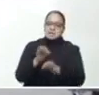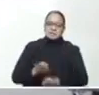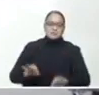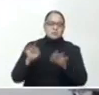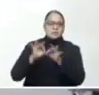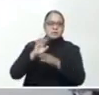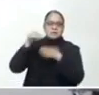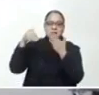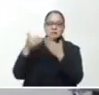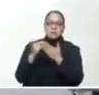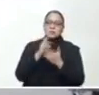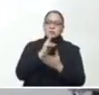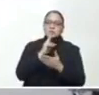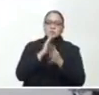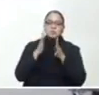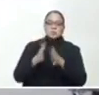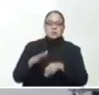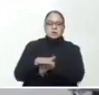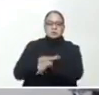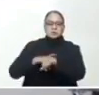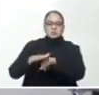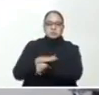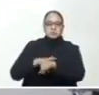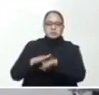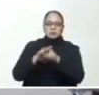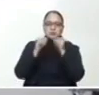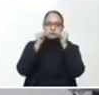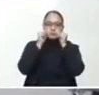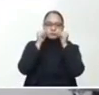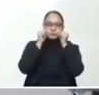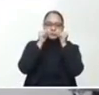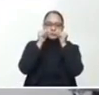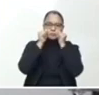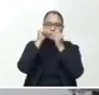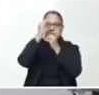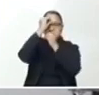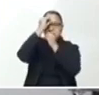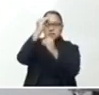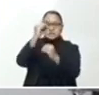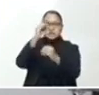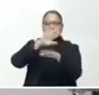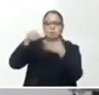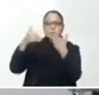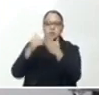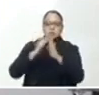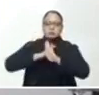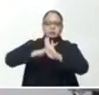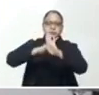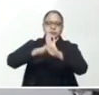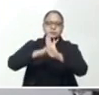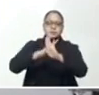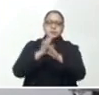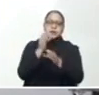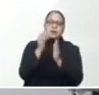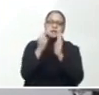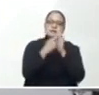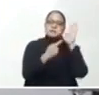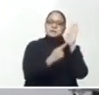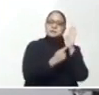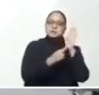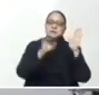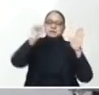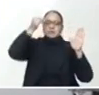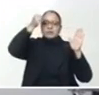población a cumplir de manera consciente y disciplinada todas las medidas de contención tomadas por el Gobierno de la República